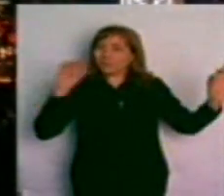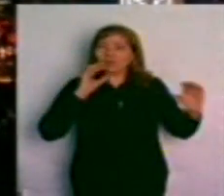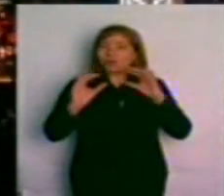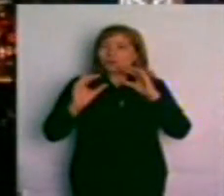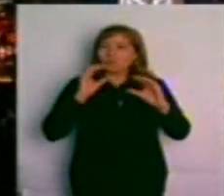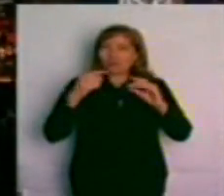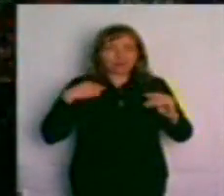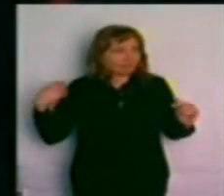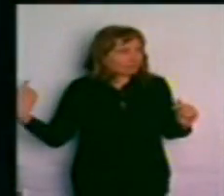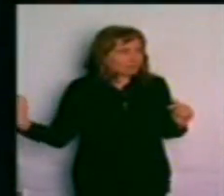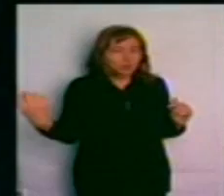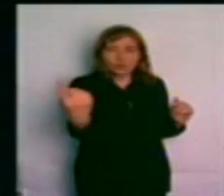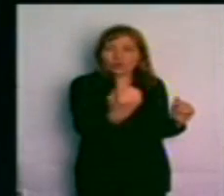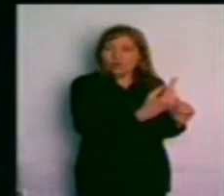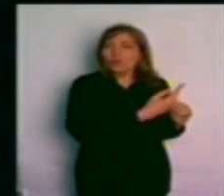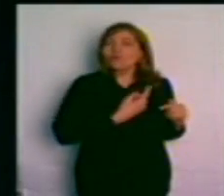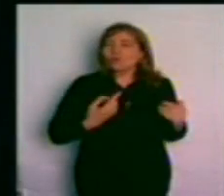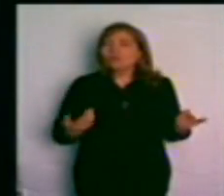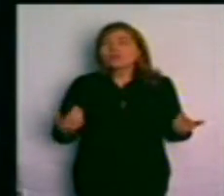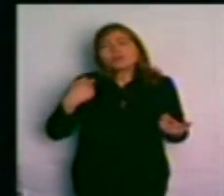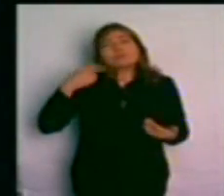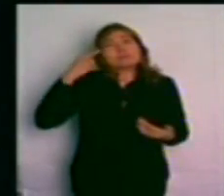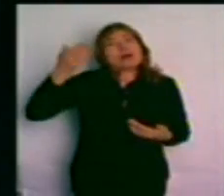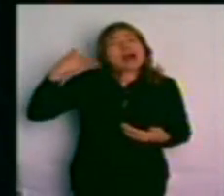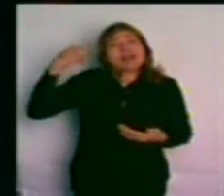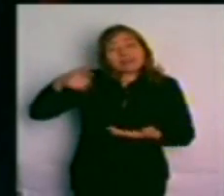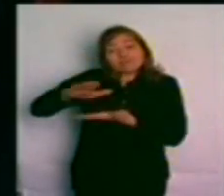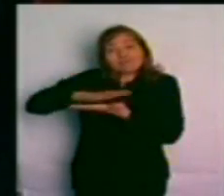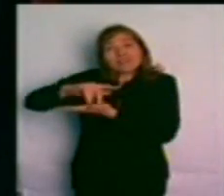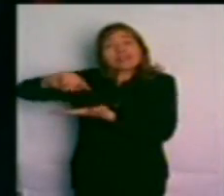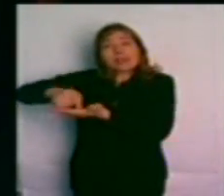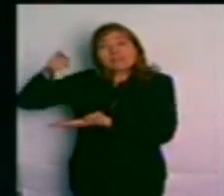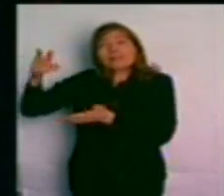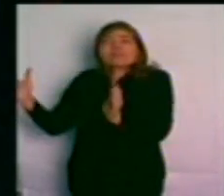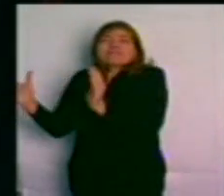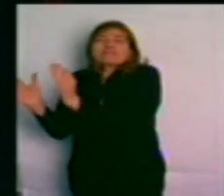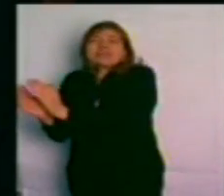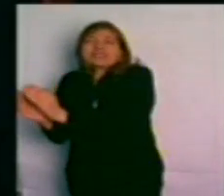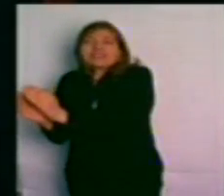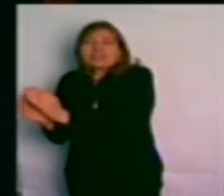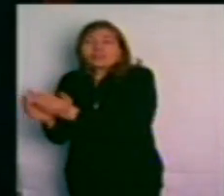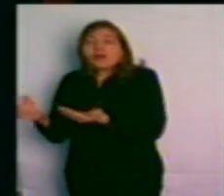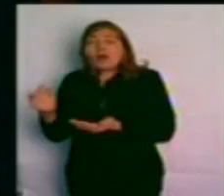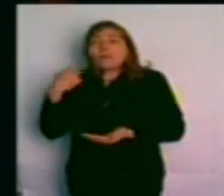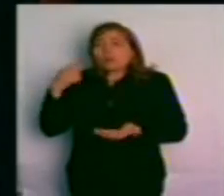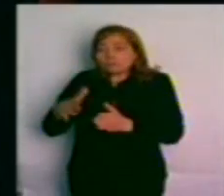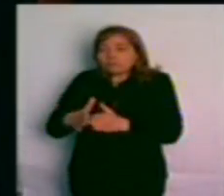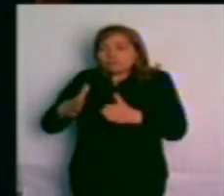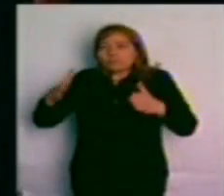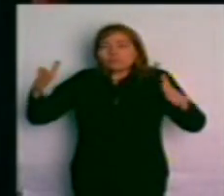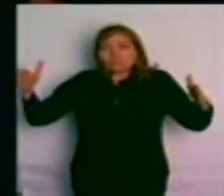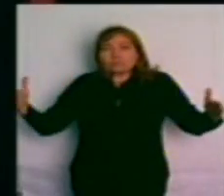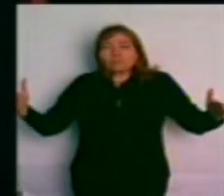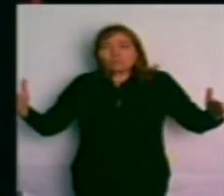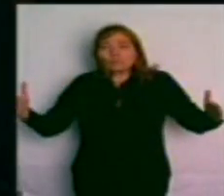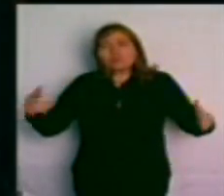Aires. Y lo íbamos a hacer el año pasado, cuando no había elecciones, porque saben que nosotros no somos de los que hacemos